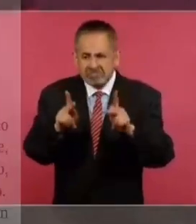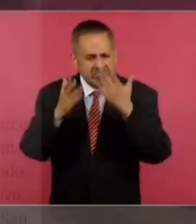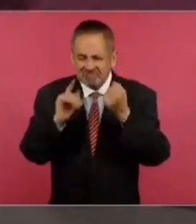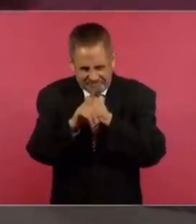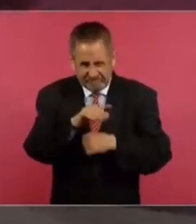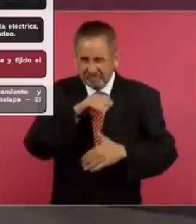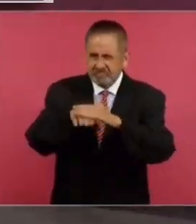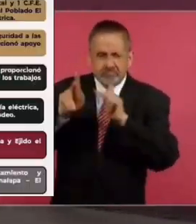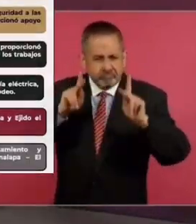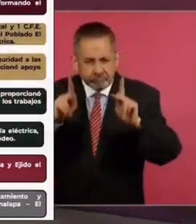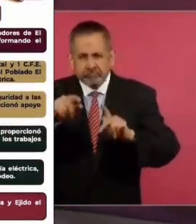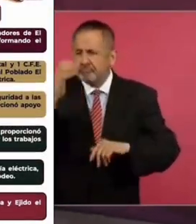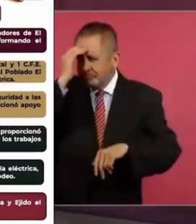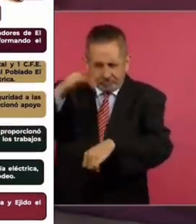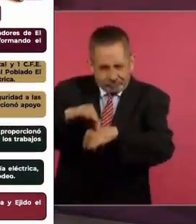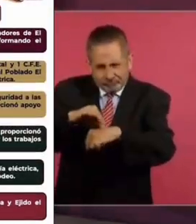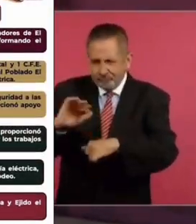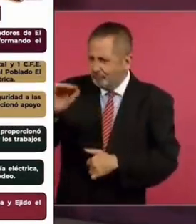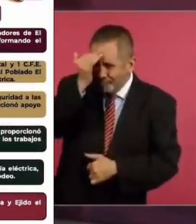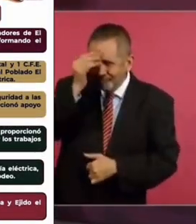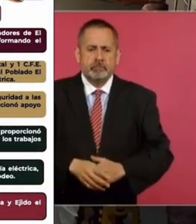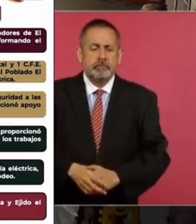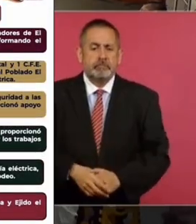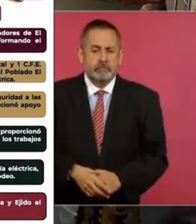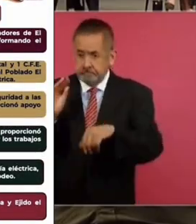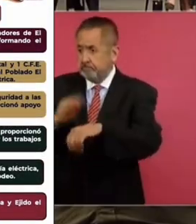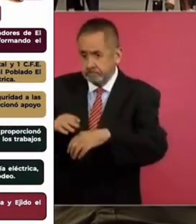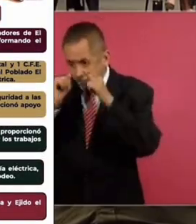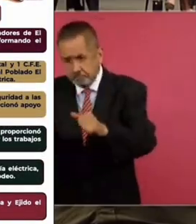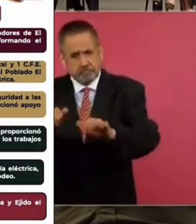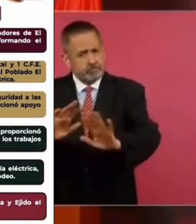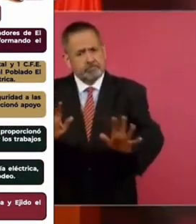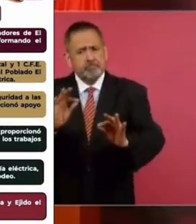problema, pero para que conozcan. Ahí está.